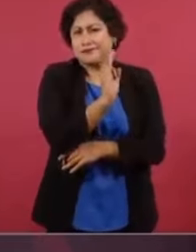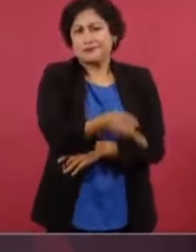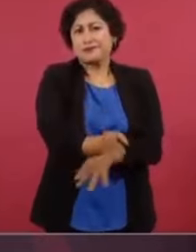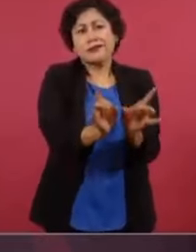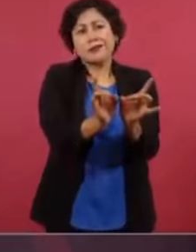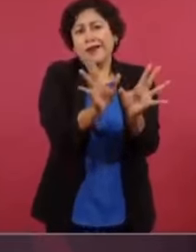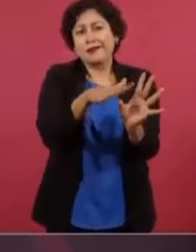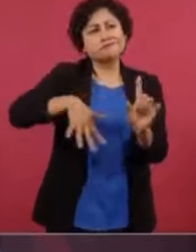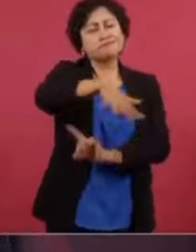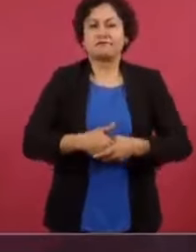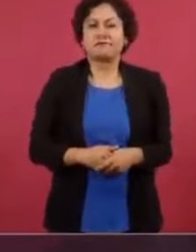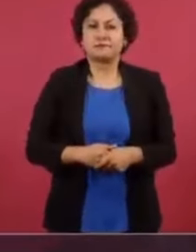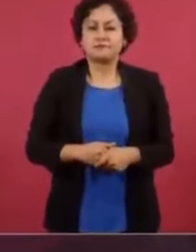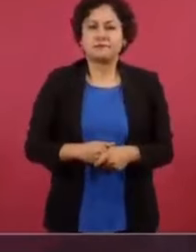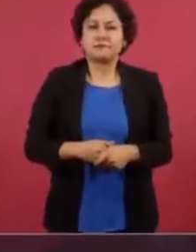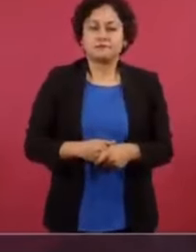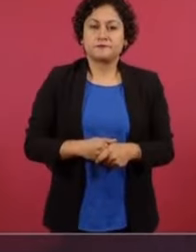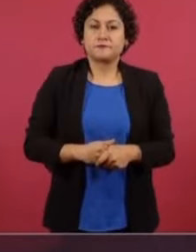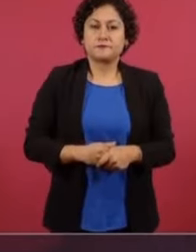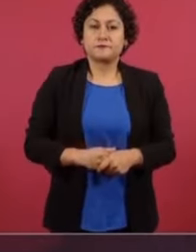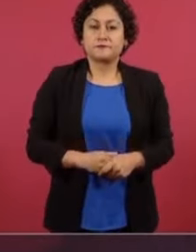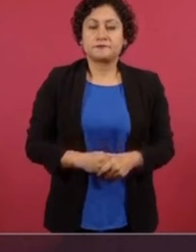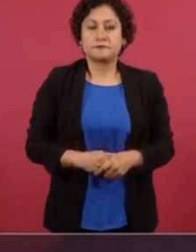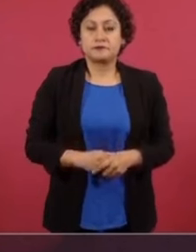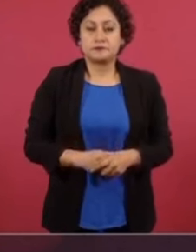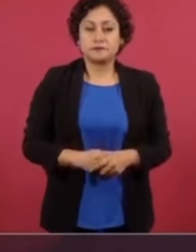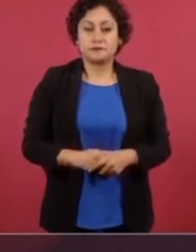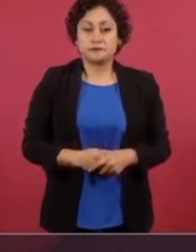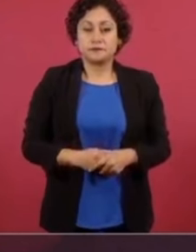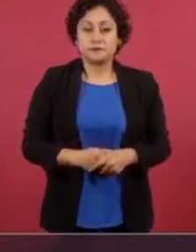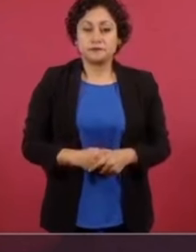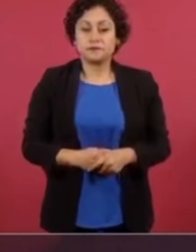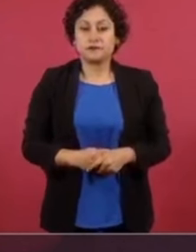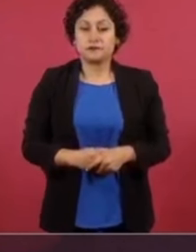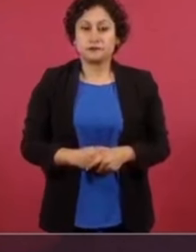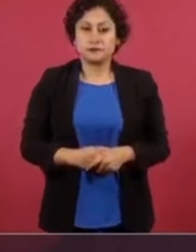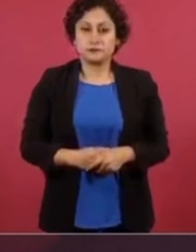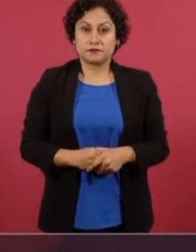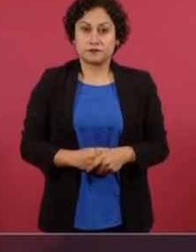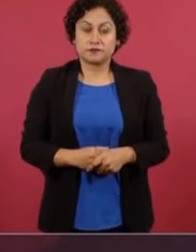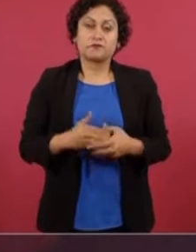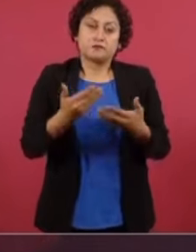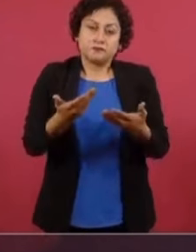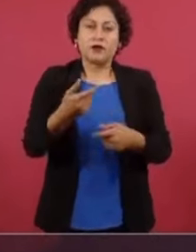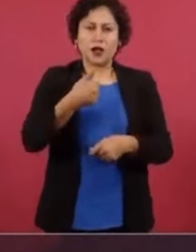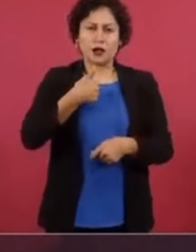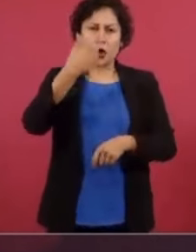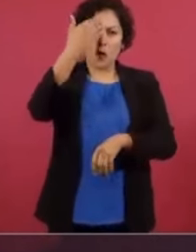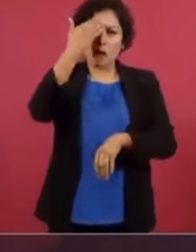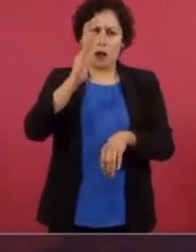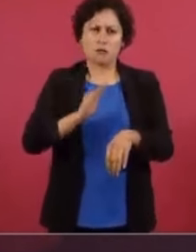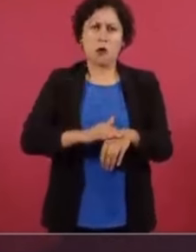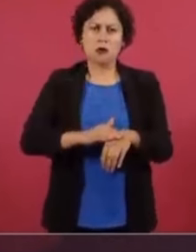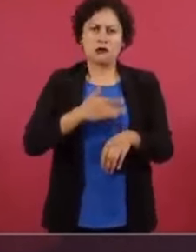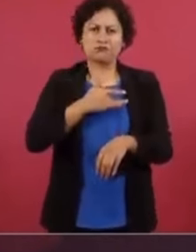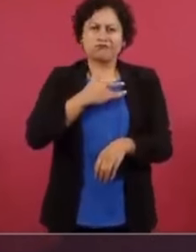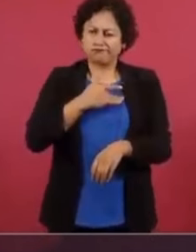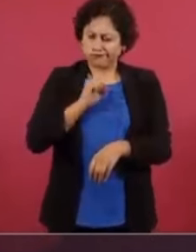Son circunstancias. Así es esto. Y uno no olvida, pero sí está uno